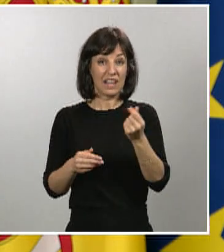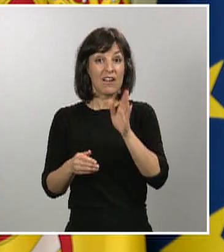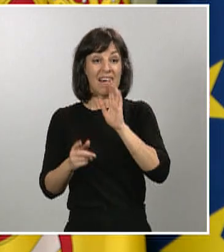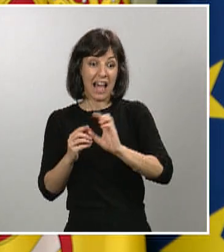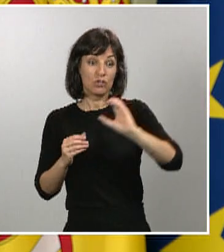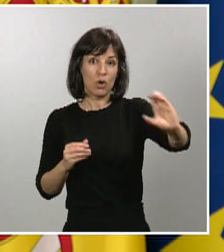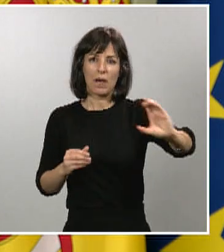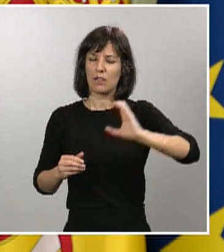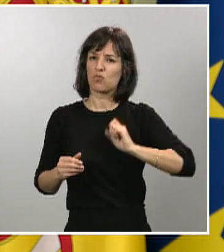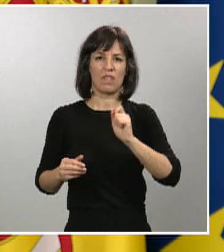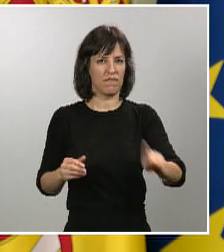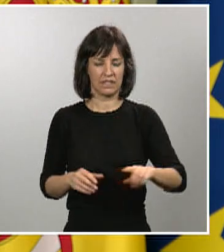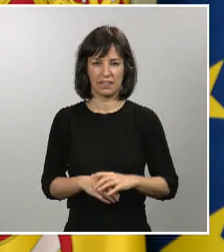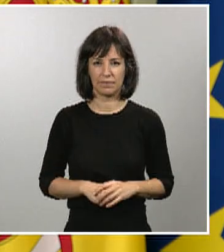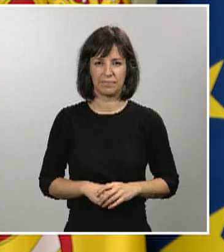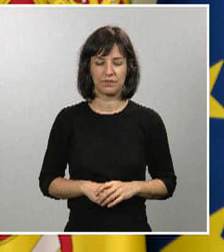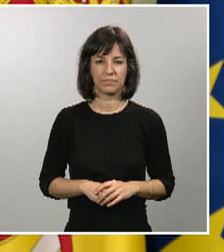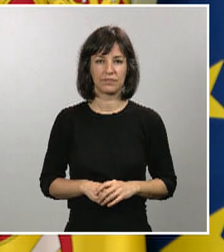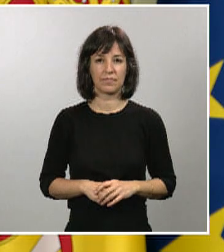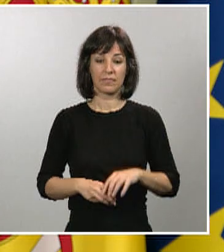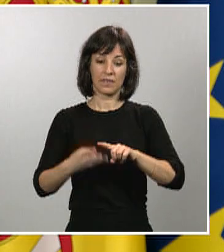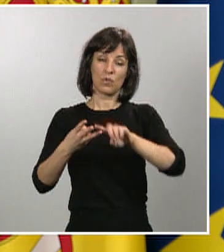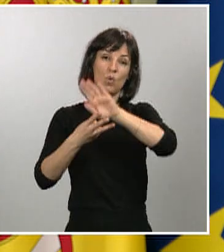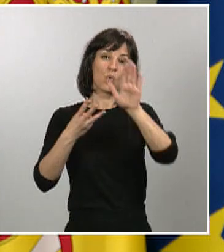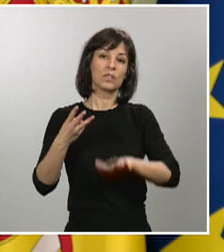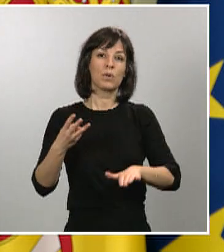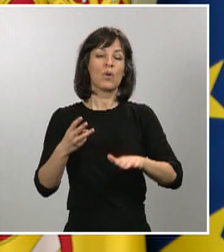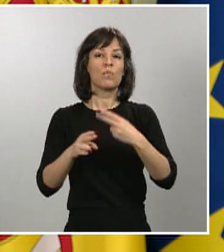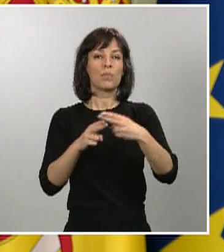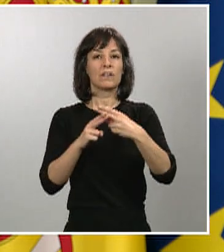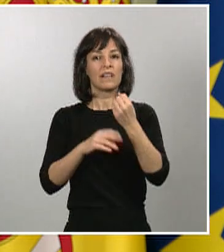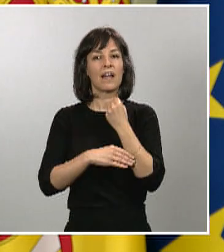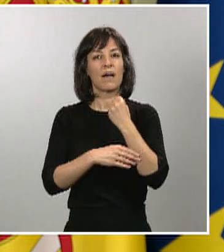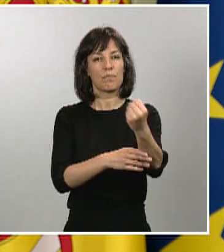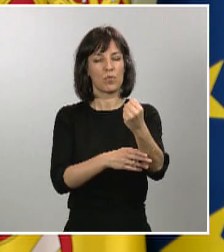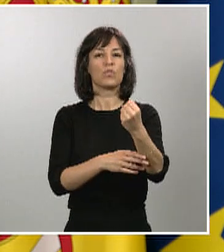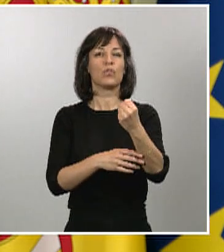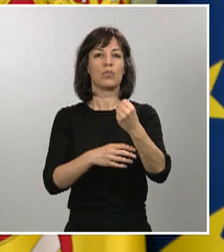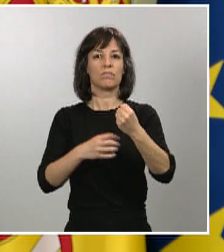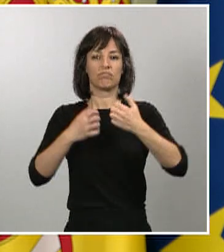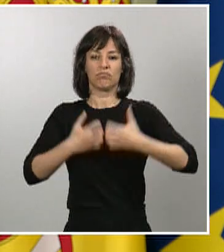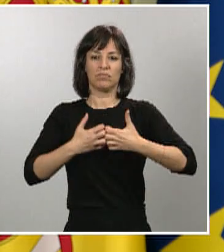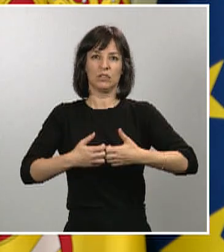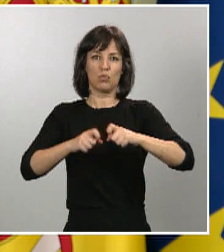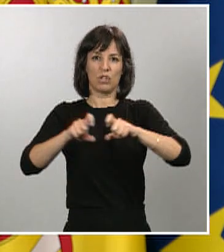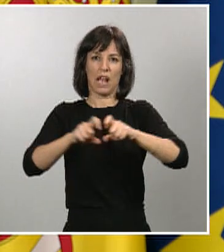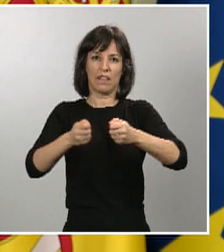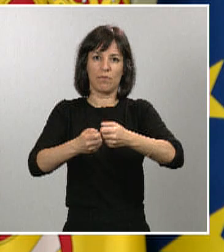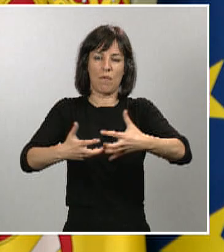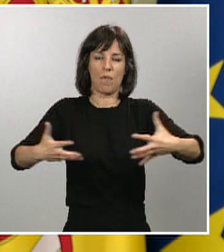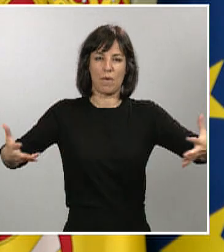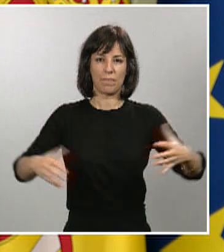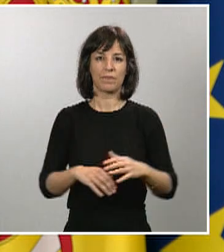abordado medidas en el ámbito de la política de apoyo a la industrialización. El objetivo de estas medidas es acelerar el